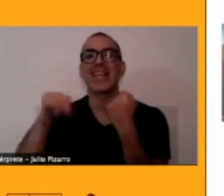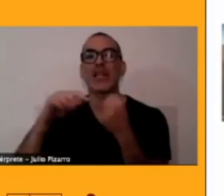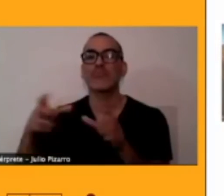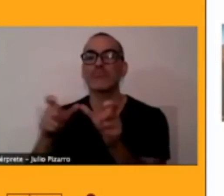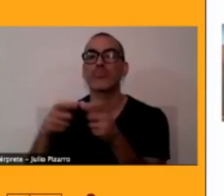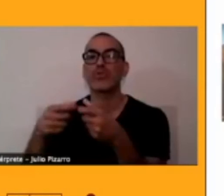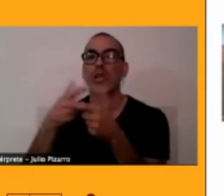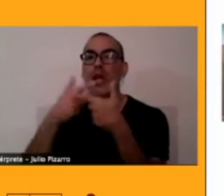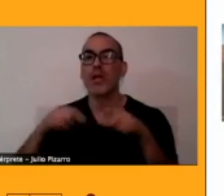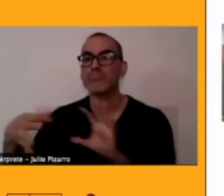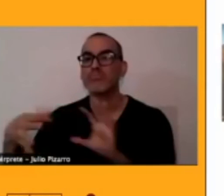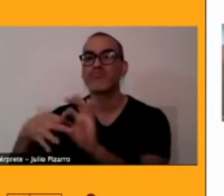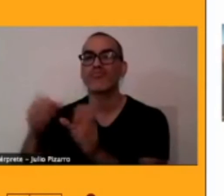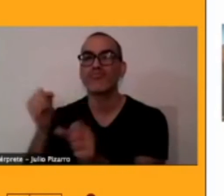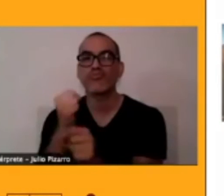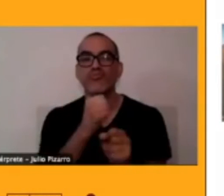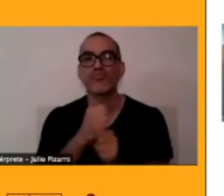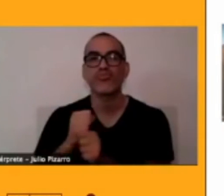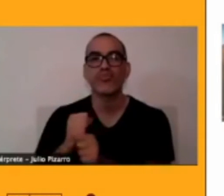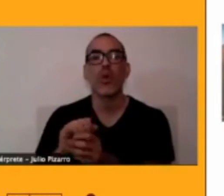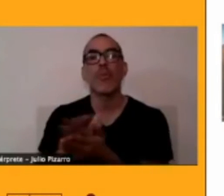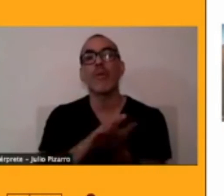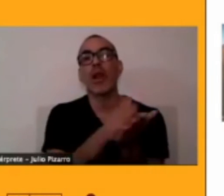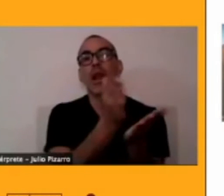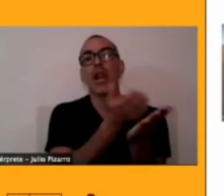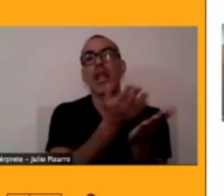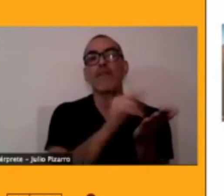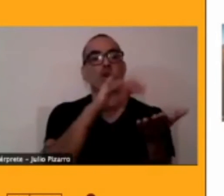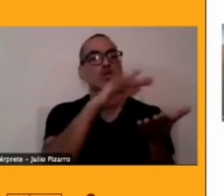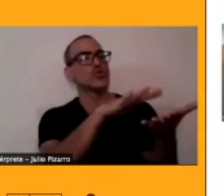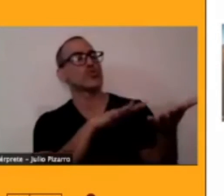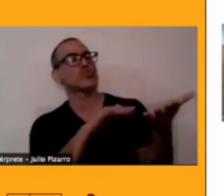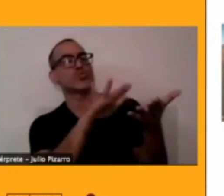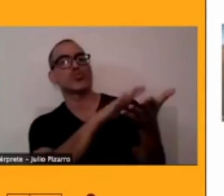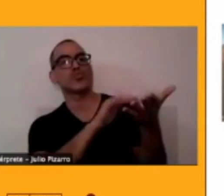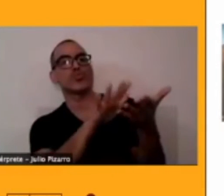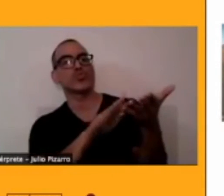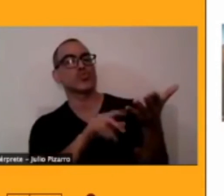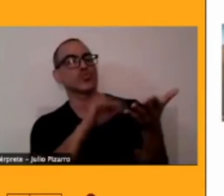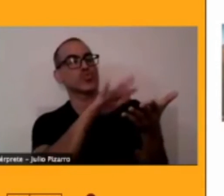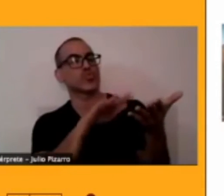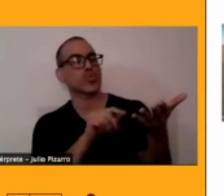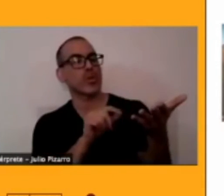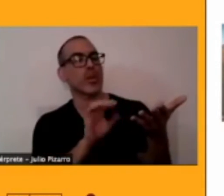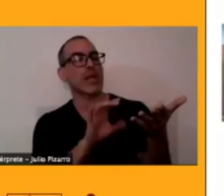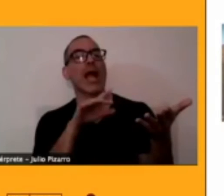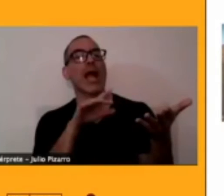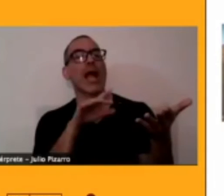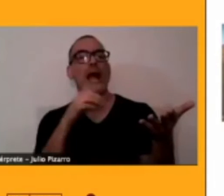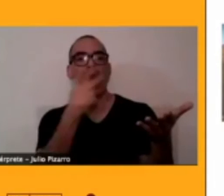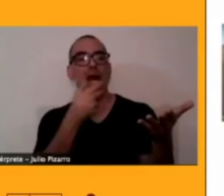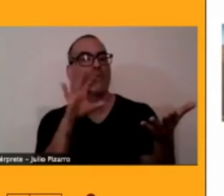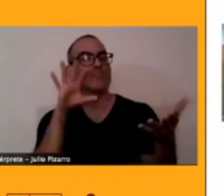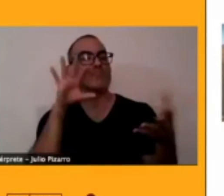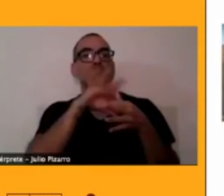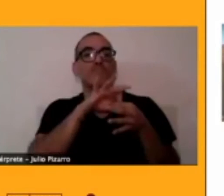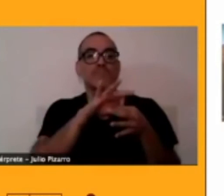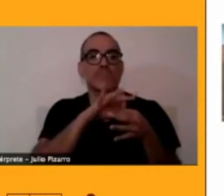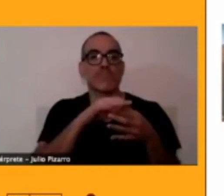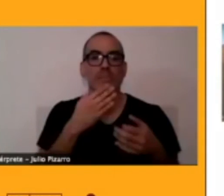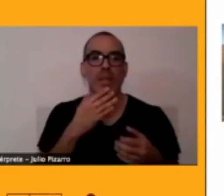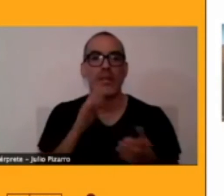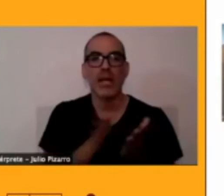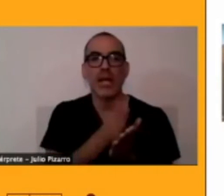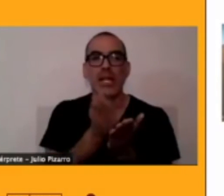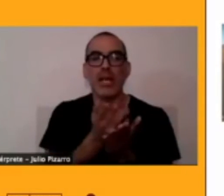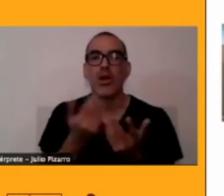toponimia, el libro que yo les mostré que recopilaba las presentaciones, tenemos el libro que recoge